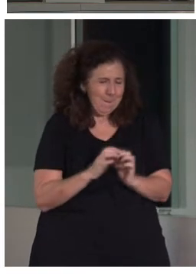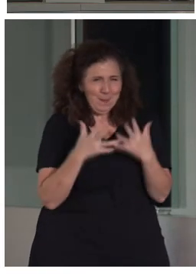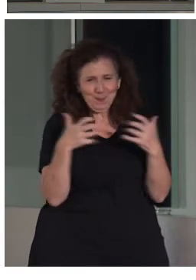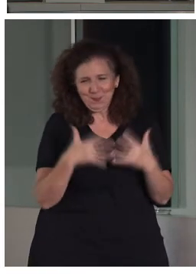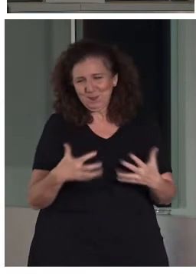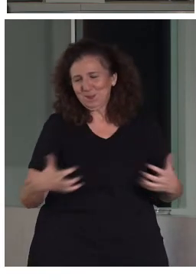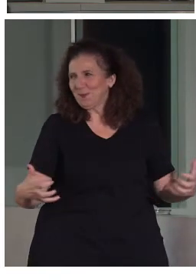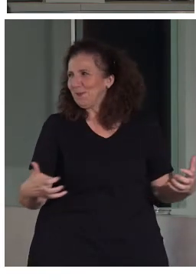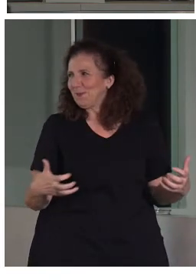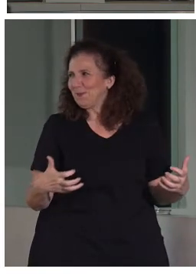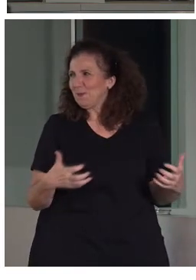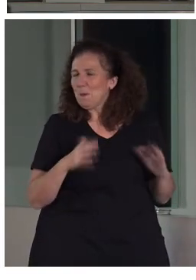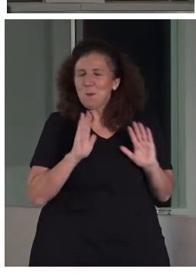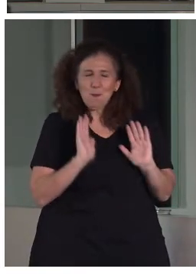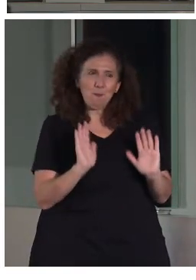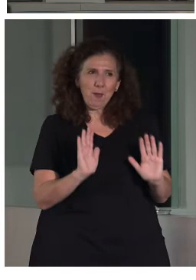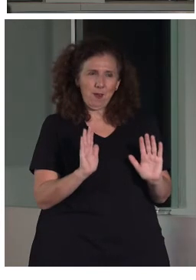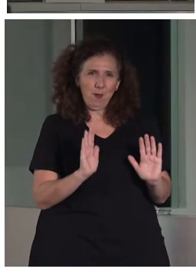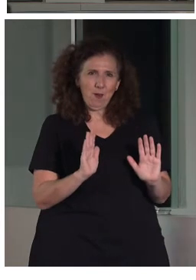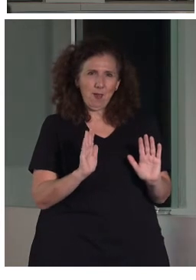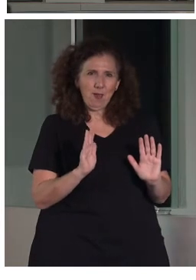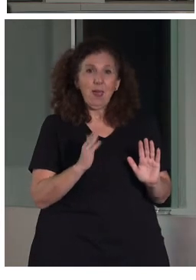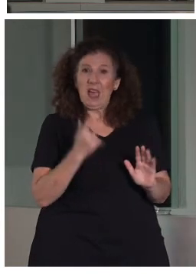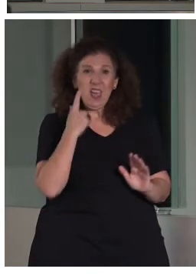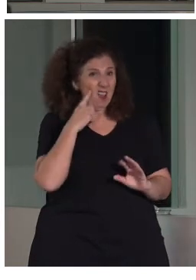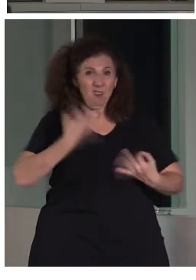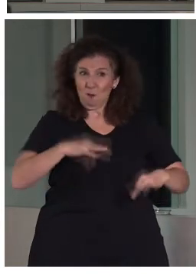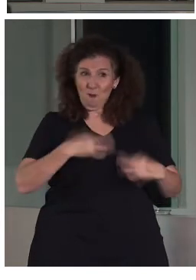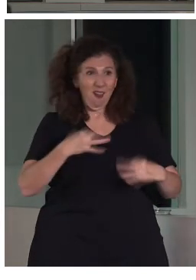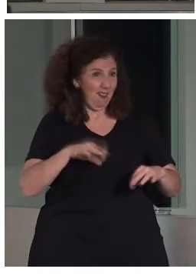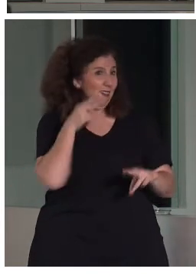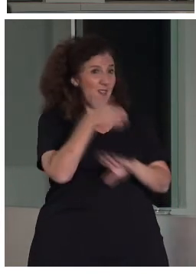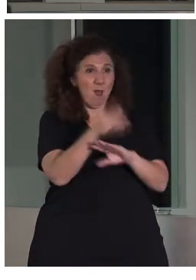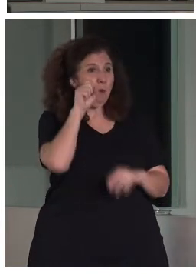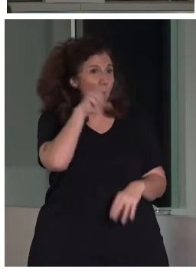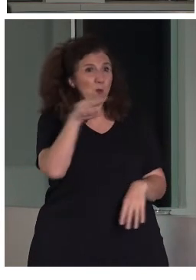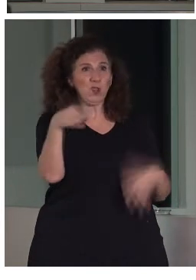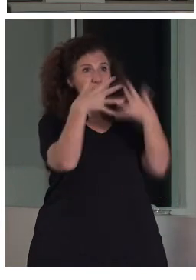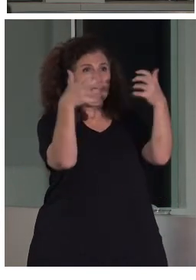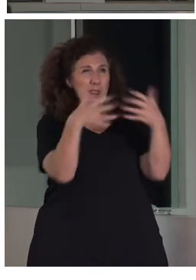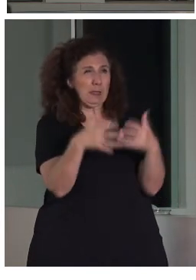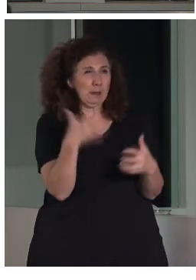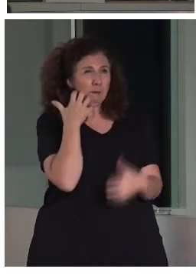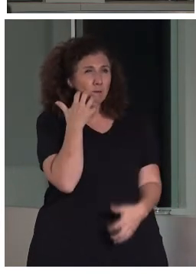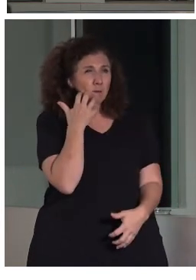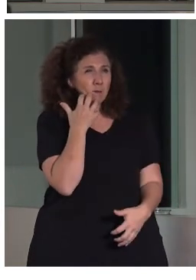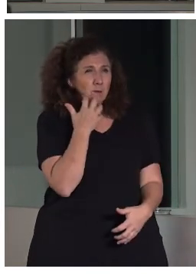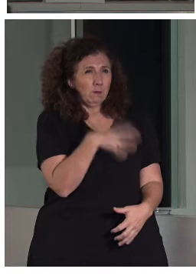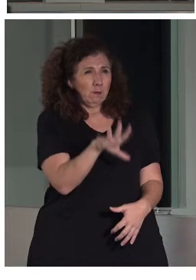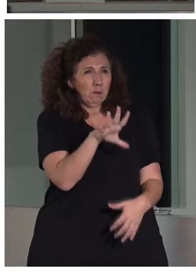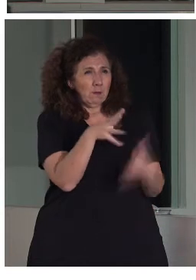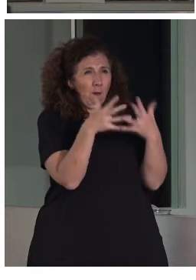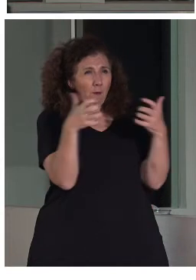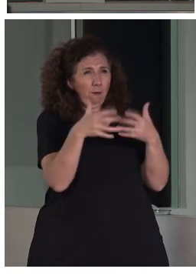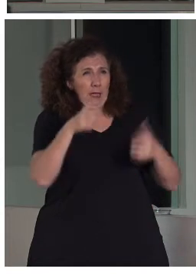Pero no me digáis que no es algo habitual, que es algo muy habitual. Y además que